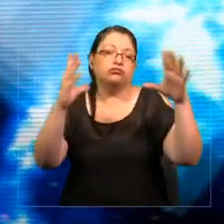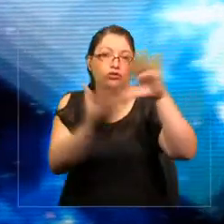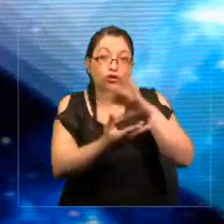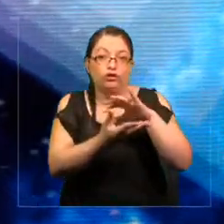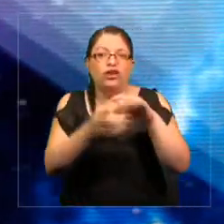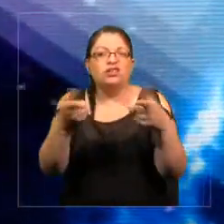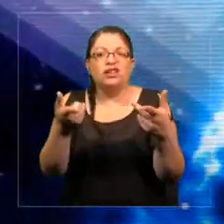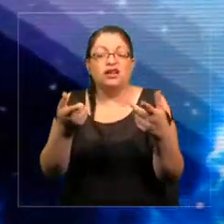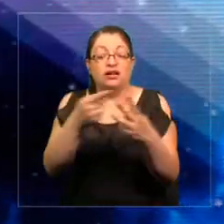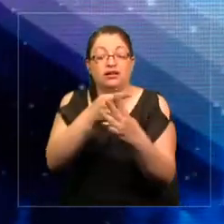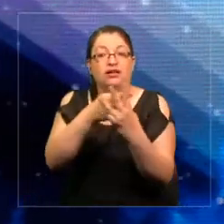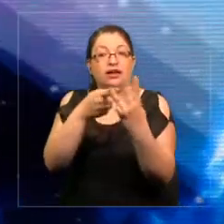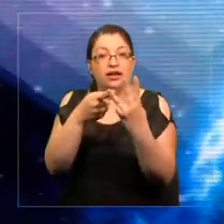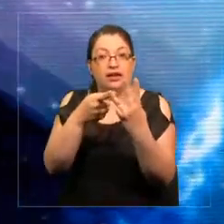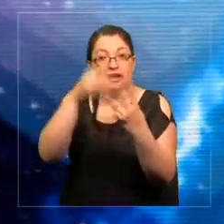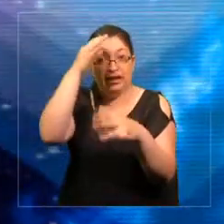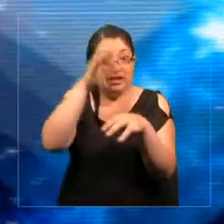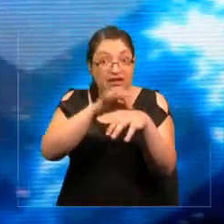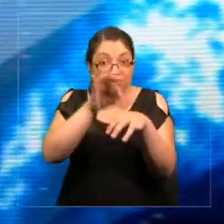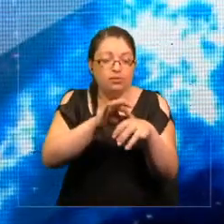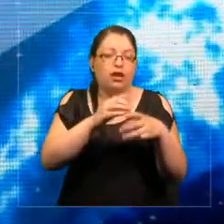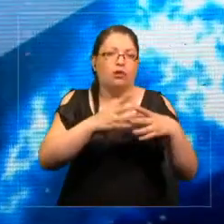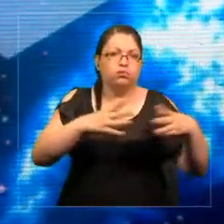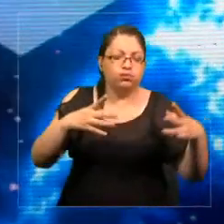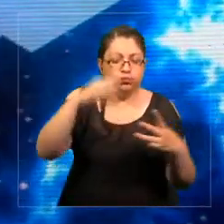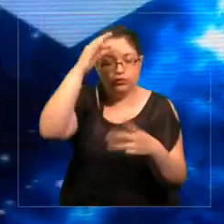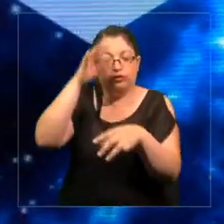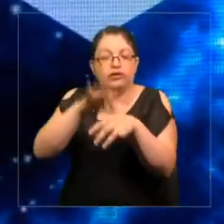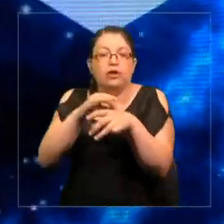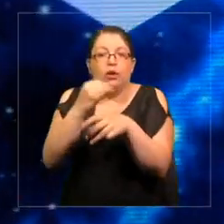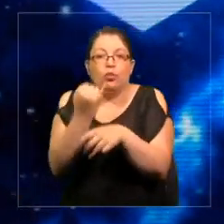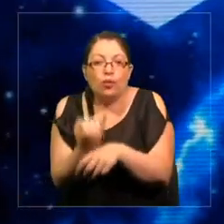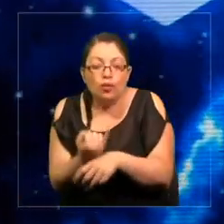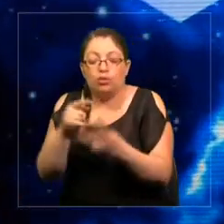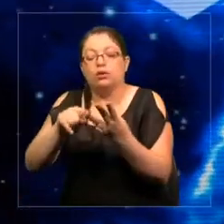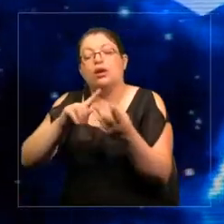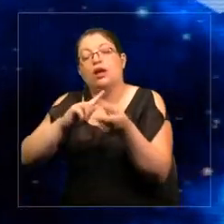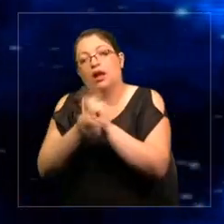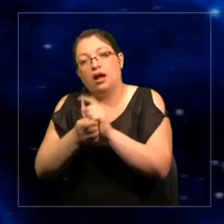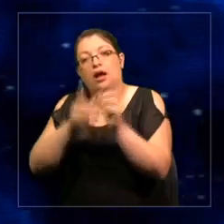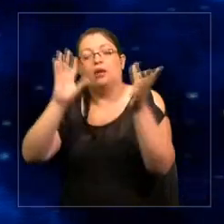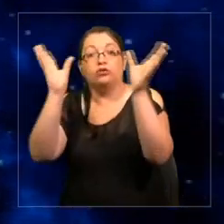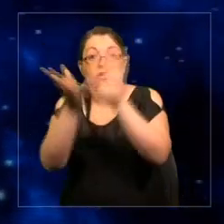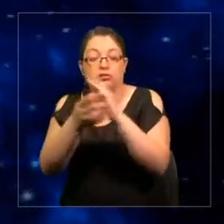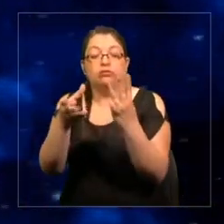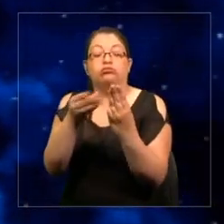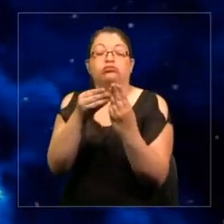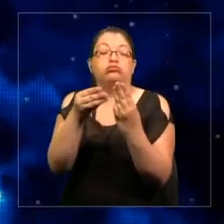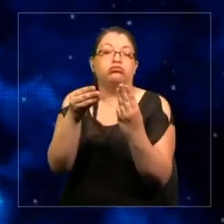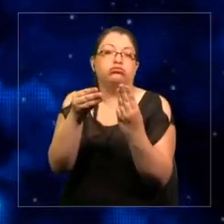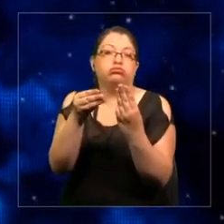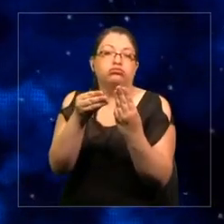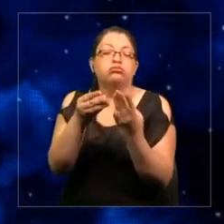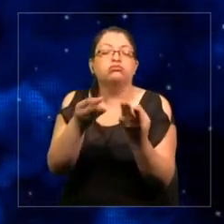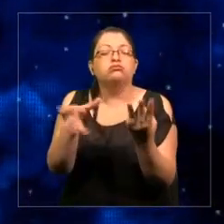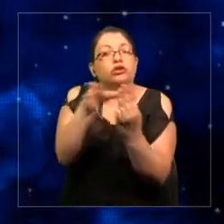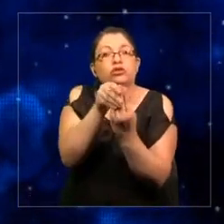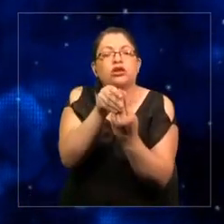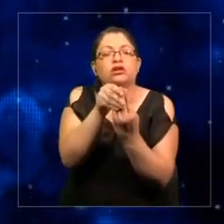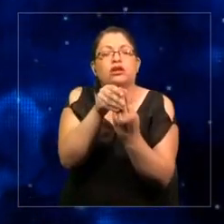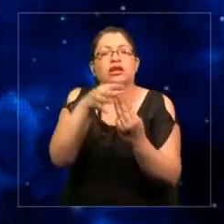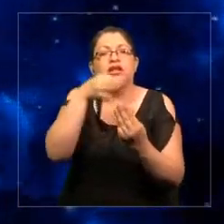estas tres pandemias. Obesidad, desnutrición y cambio climático. Y su